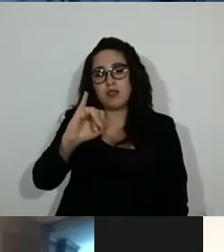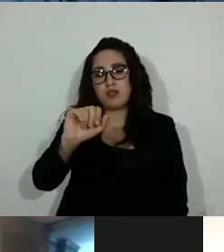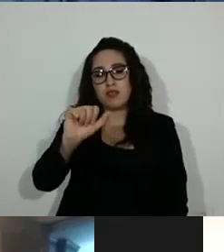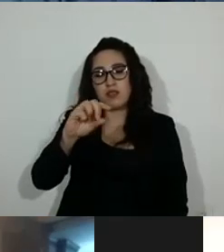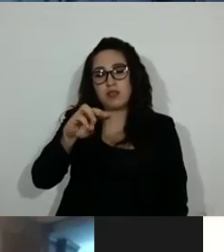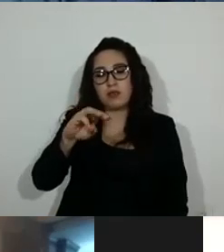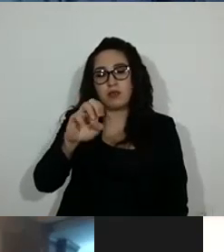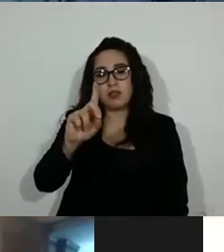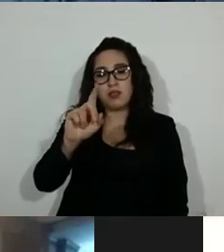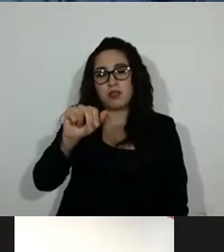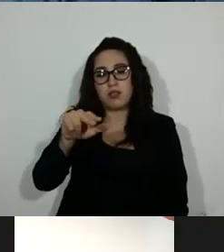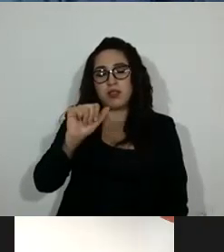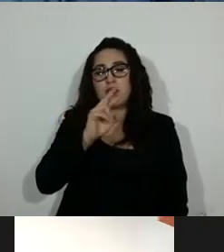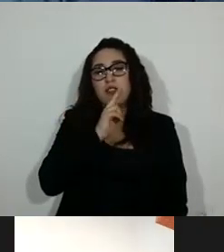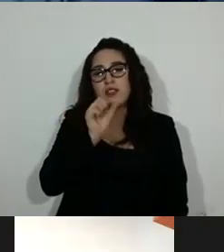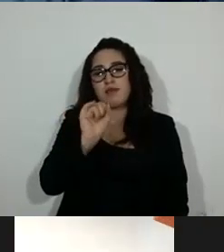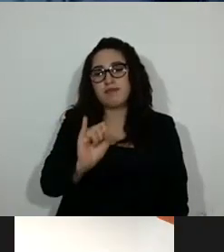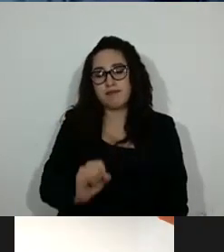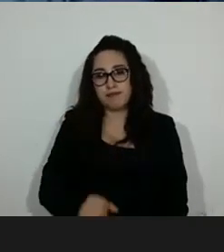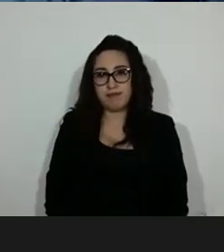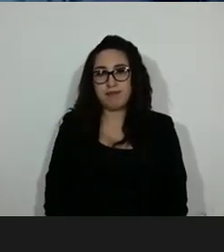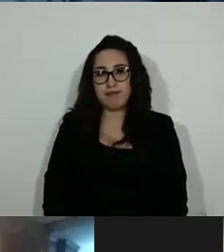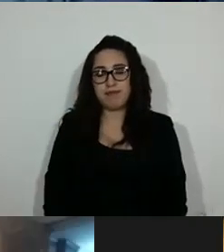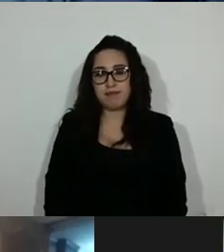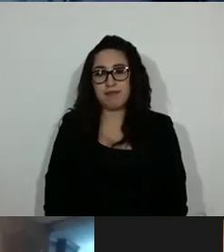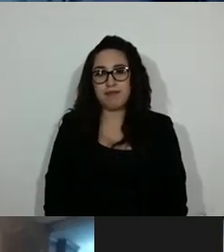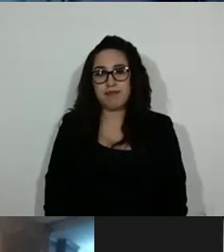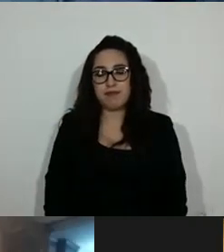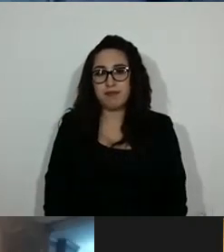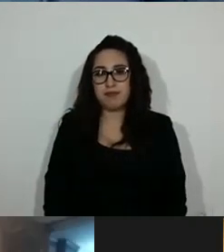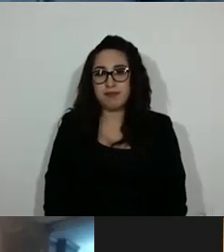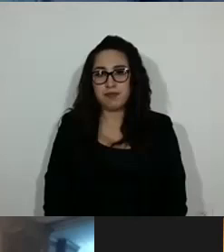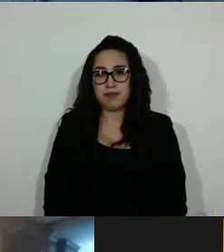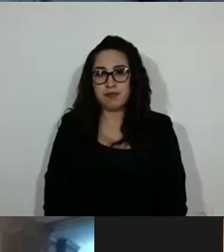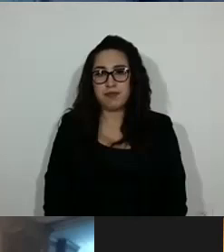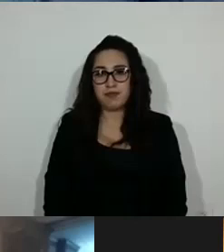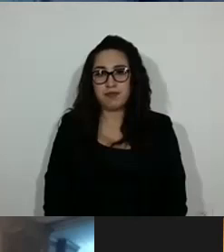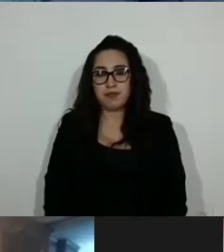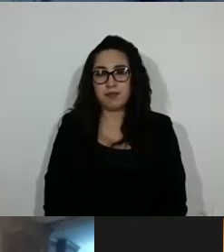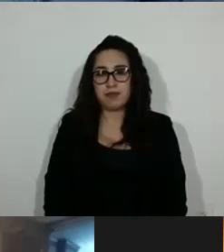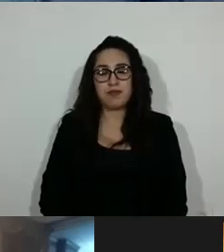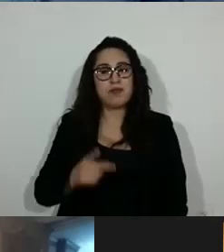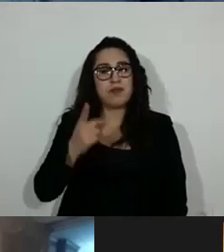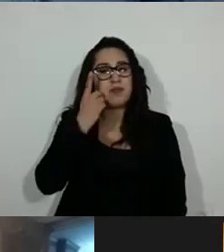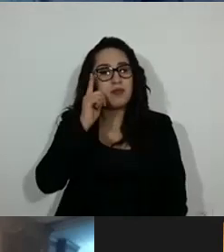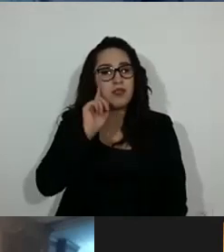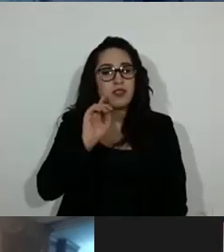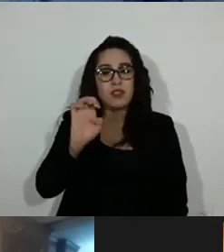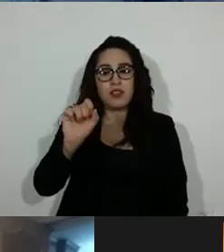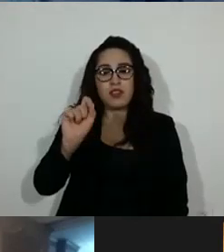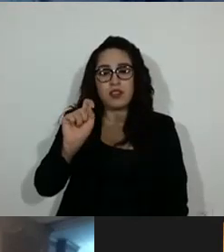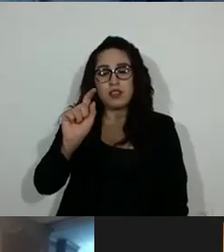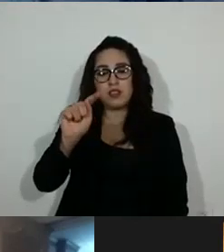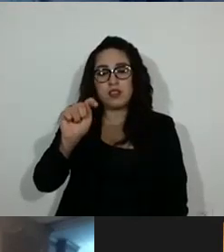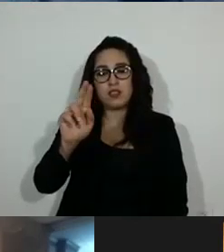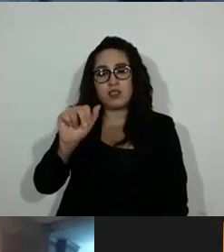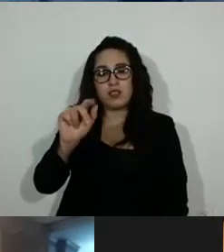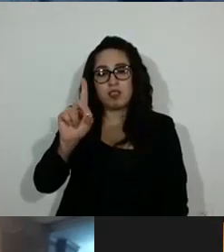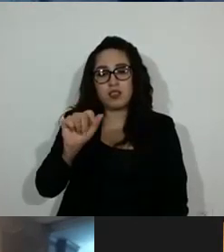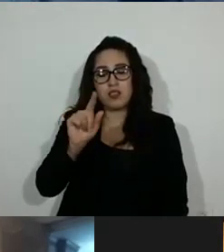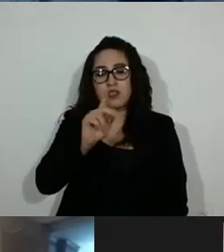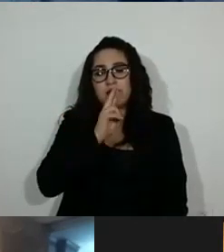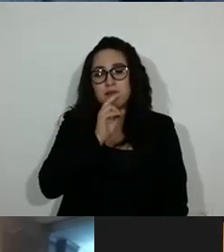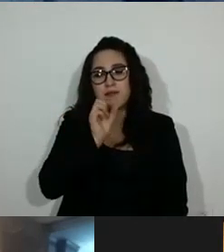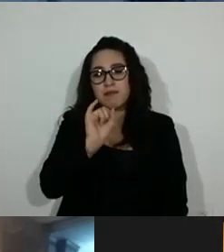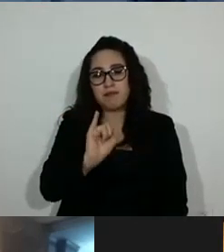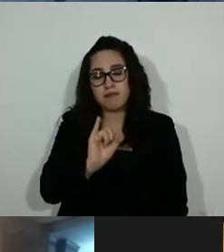Alicia Medina, favor. Gracias, diputada. Diputada Leticia Estrada. Estrada,